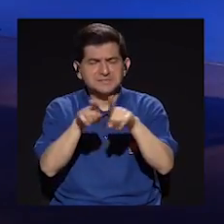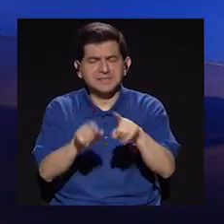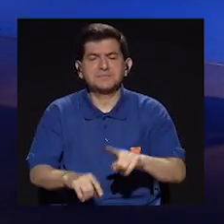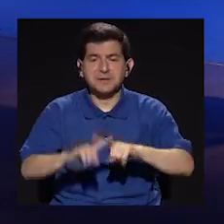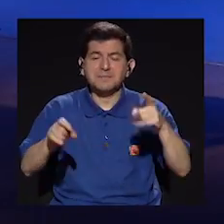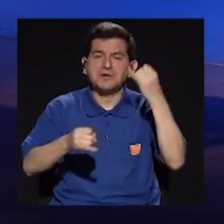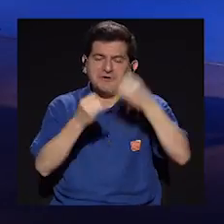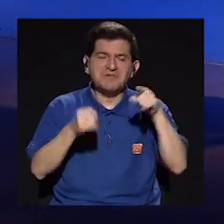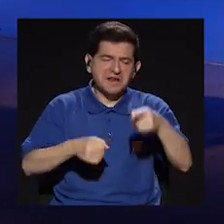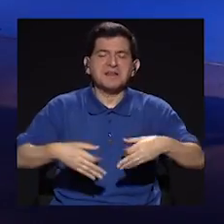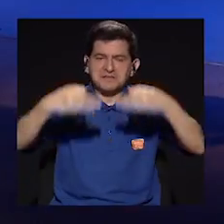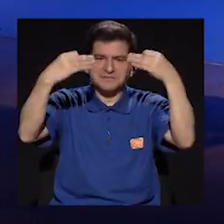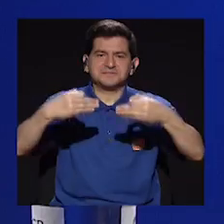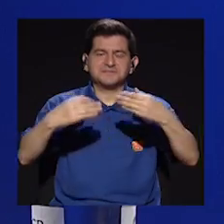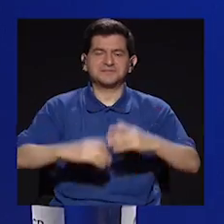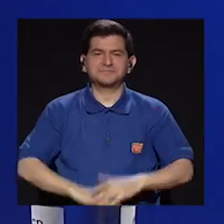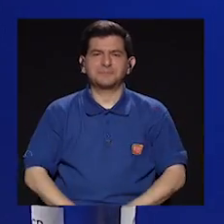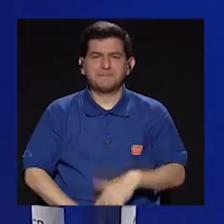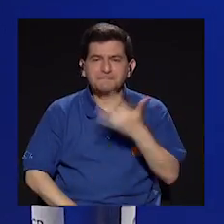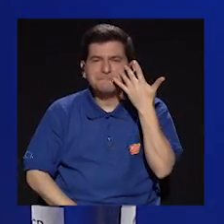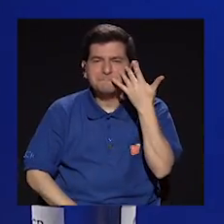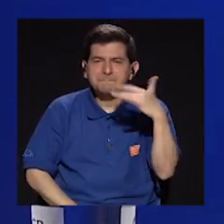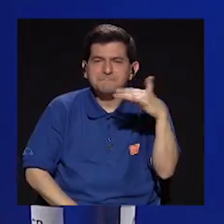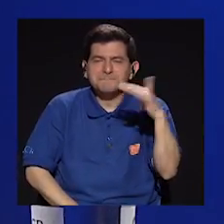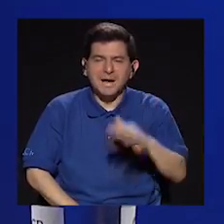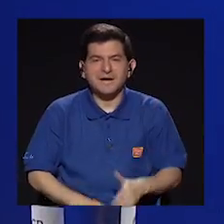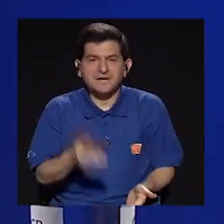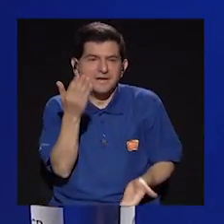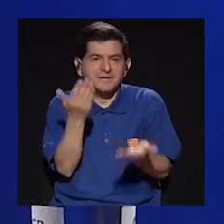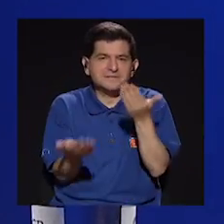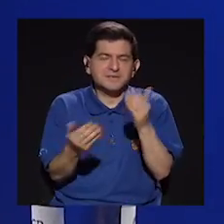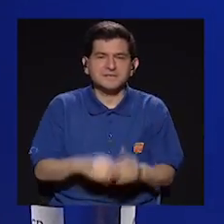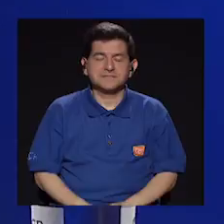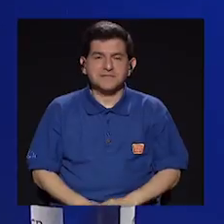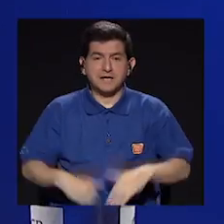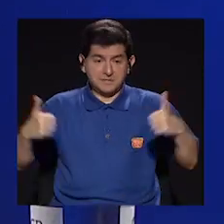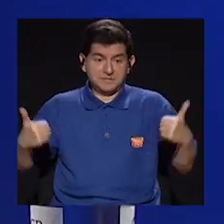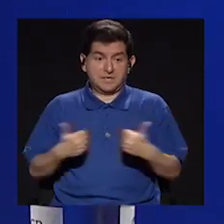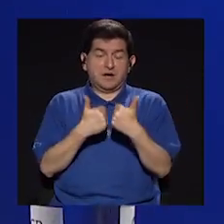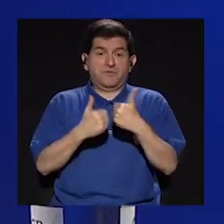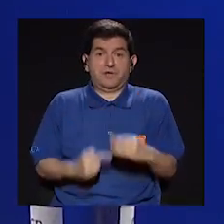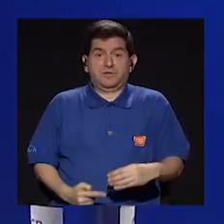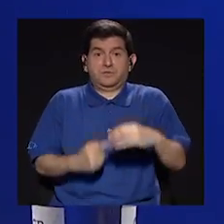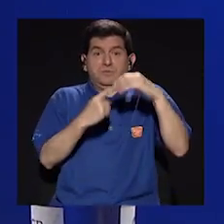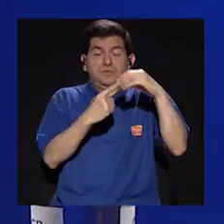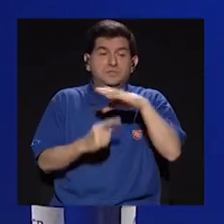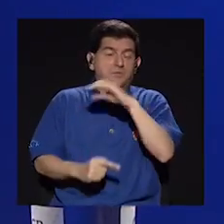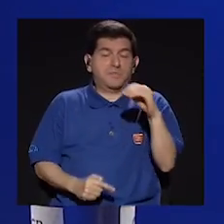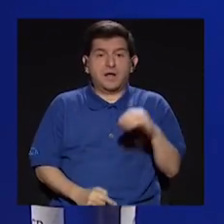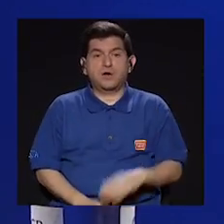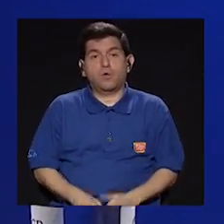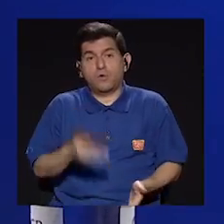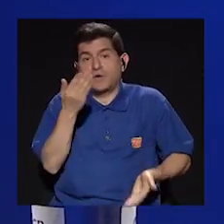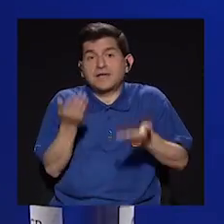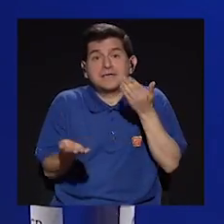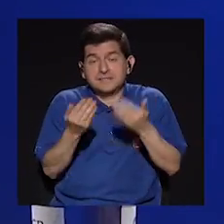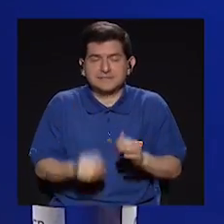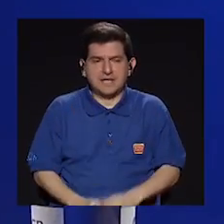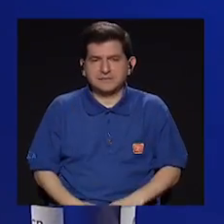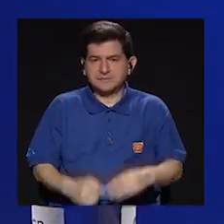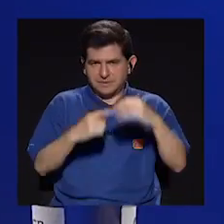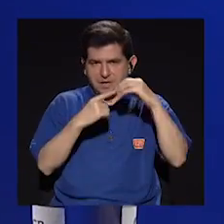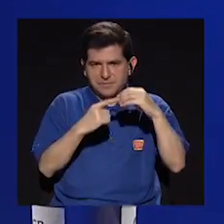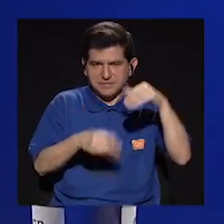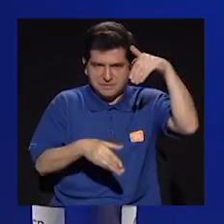interesaban. Sí, porque esto parece como, si no el más grande reto, uno de los más grandes retos de la película,